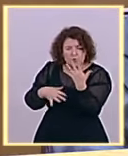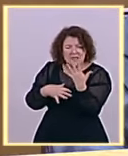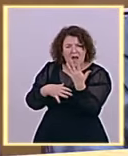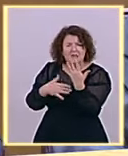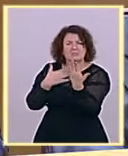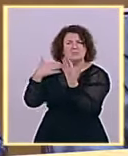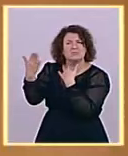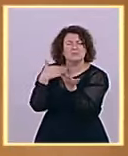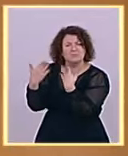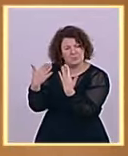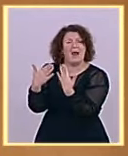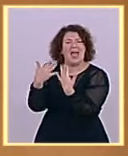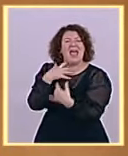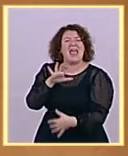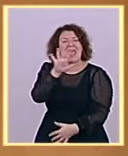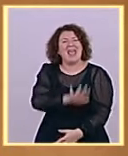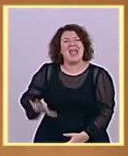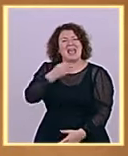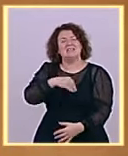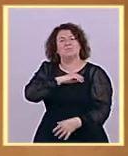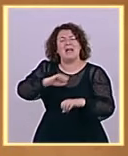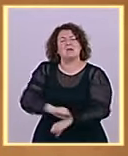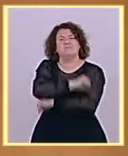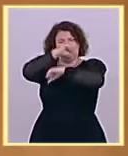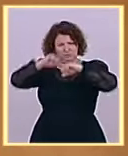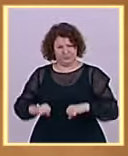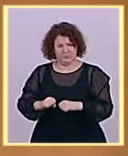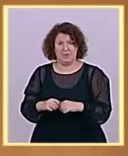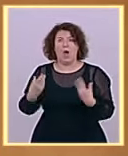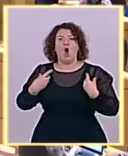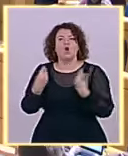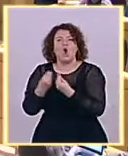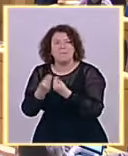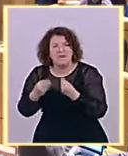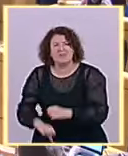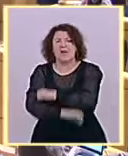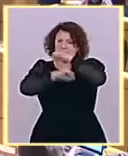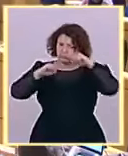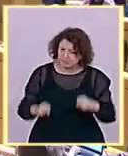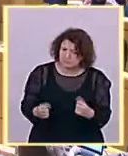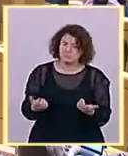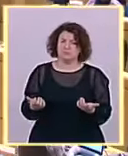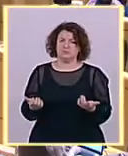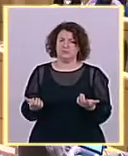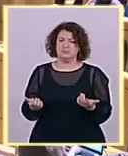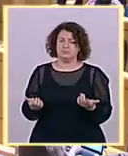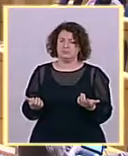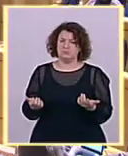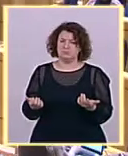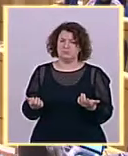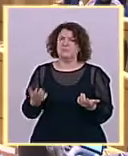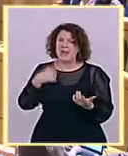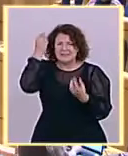fortalecer la convivencia, fortalecer la capacidad de entendimiento entre todos los